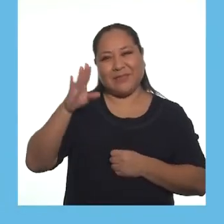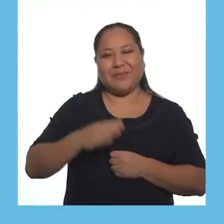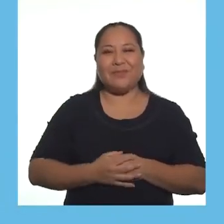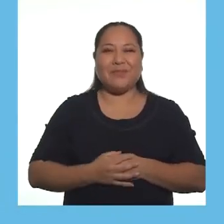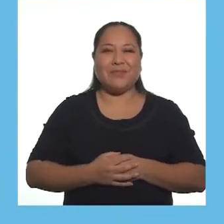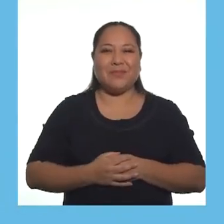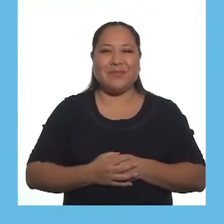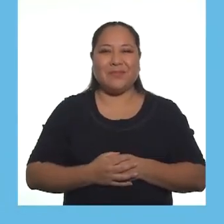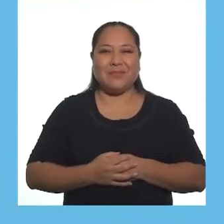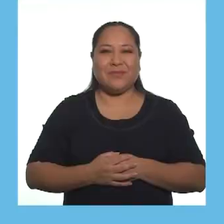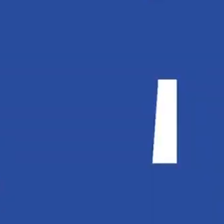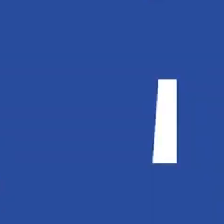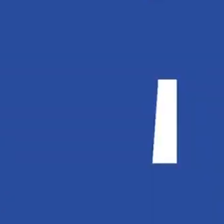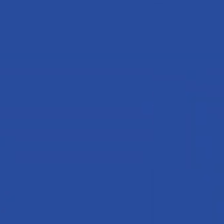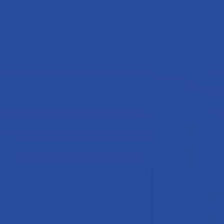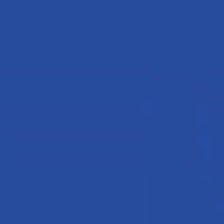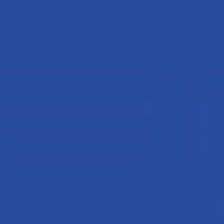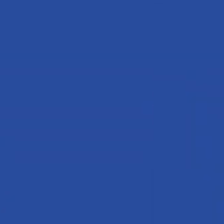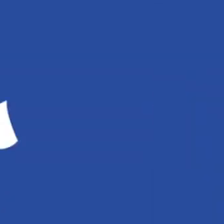¡Chao! ¡Gracias!